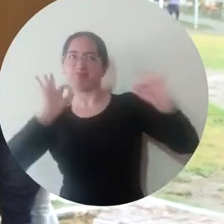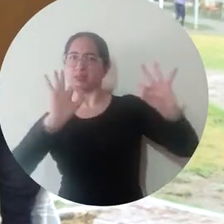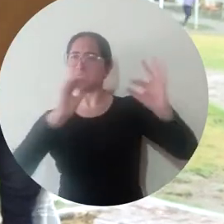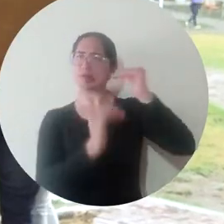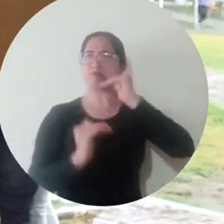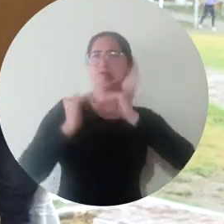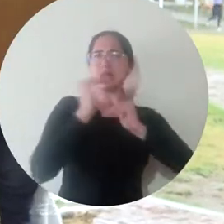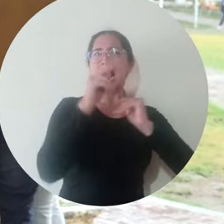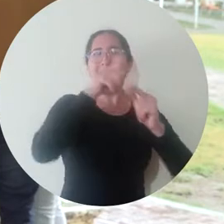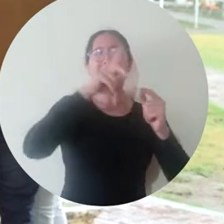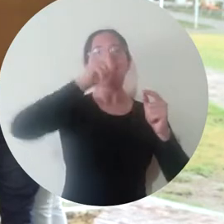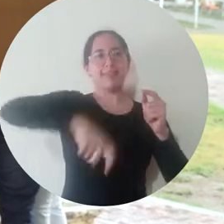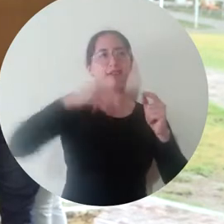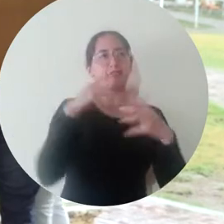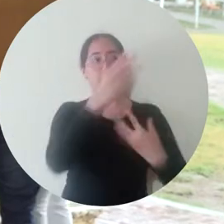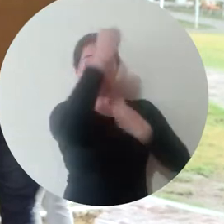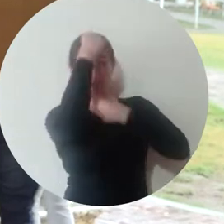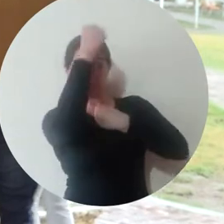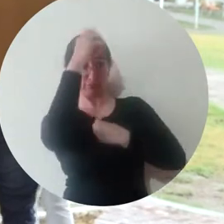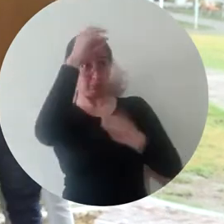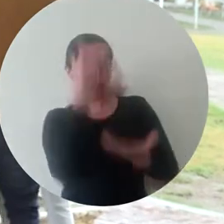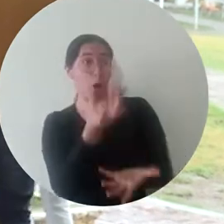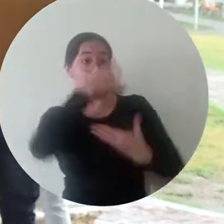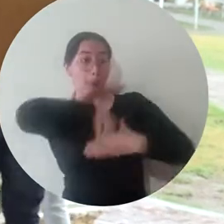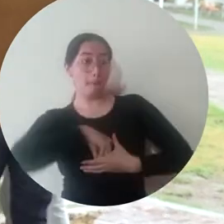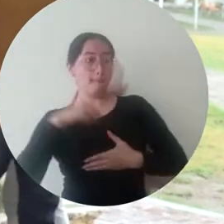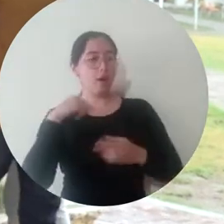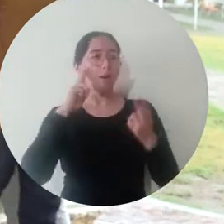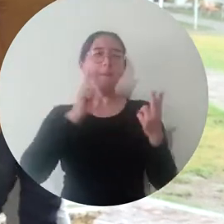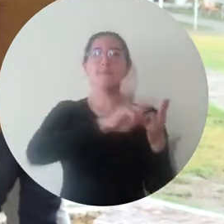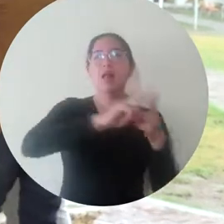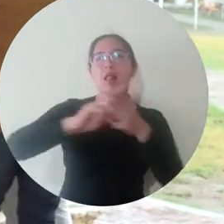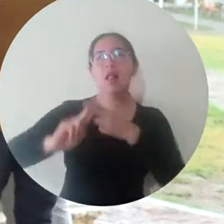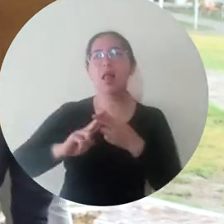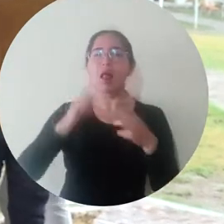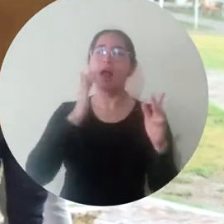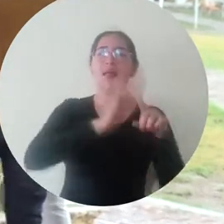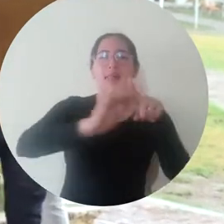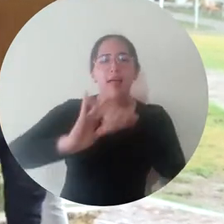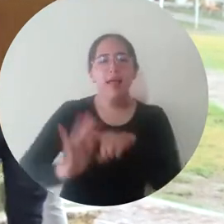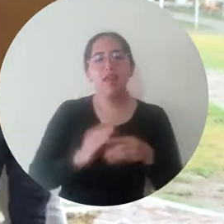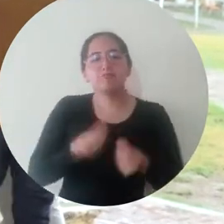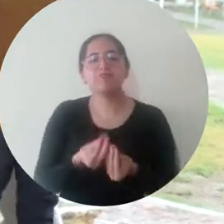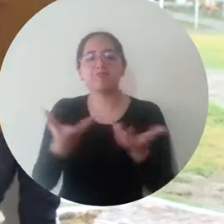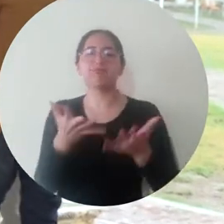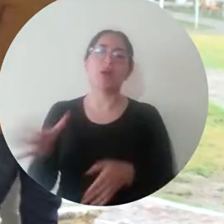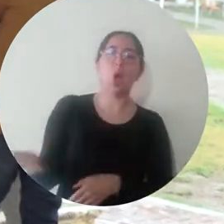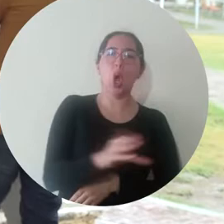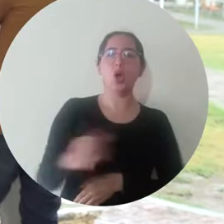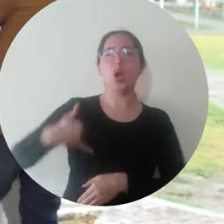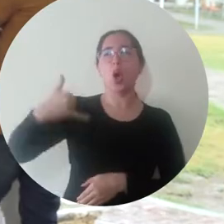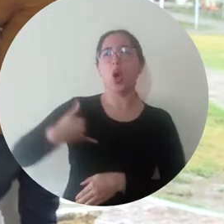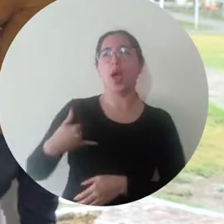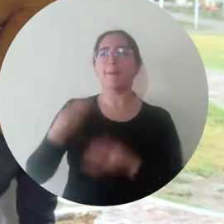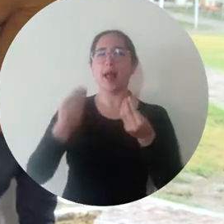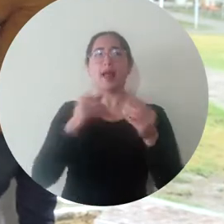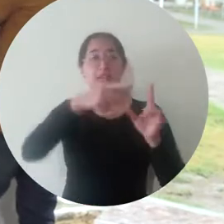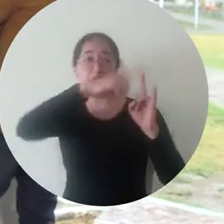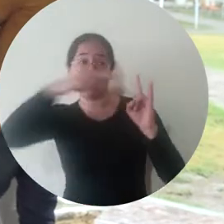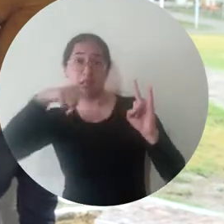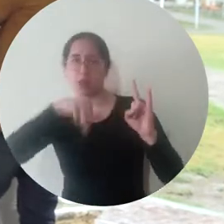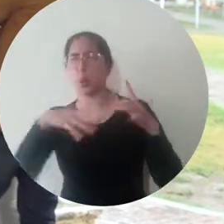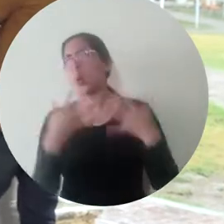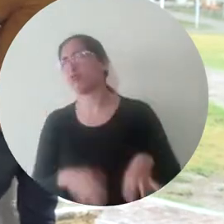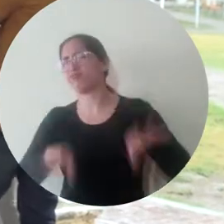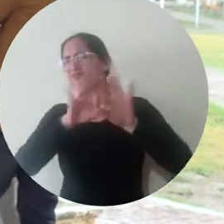nosotros tenemos que desplegarle a los jóvenes para que ellos sientan que la Universidad del Magdalena es